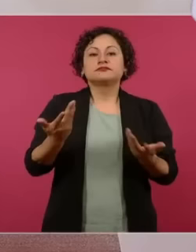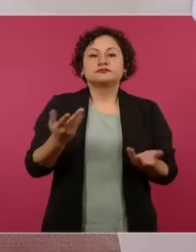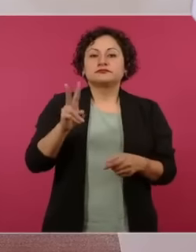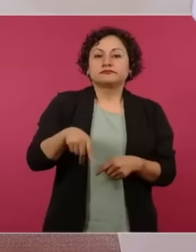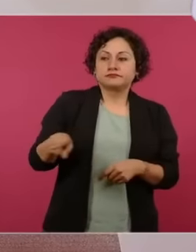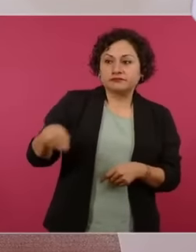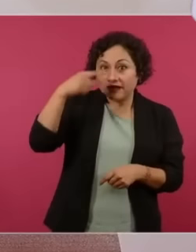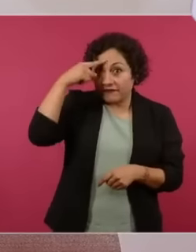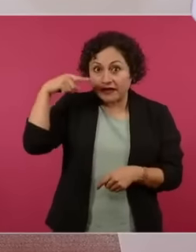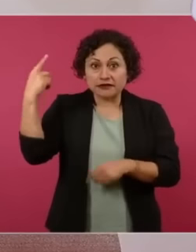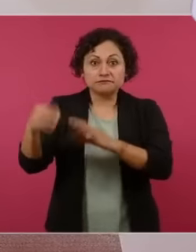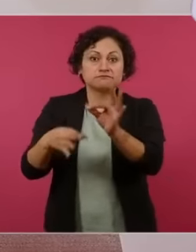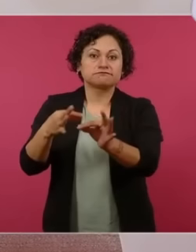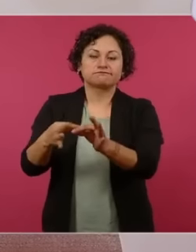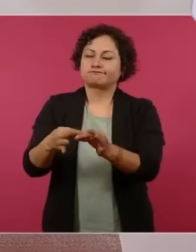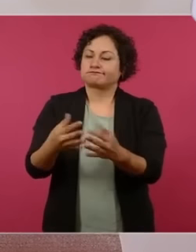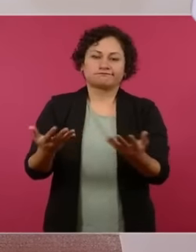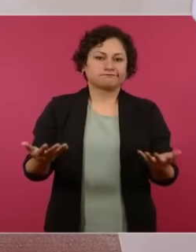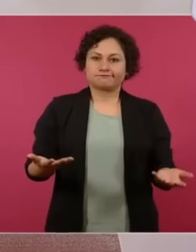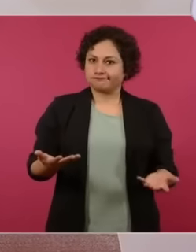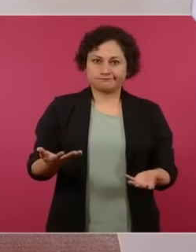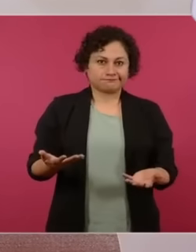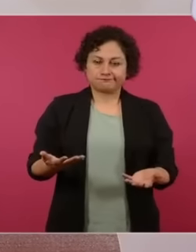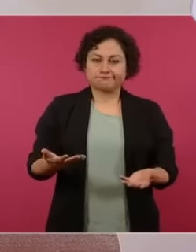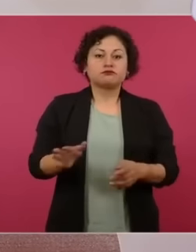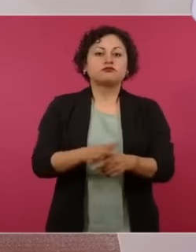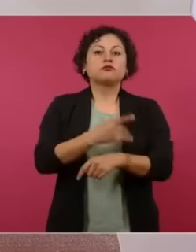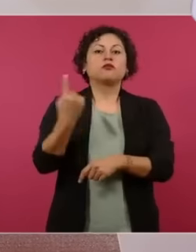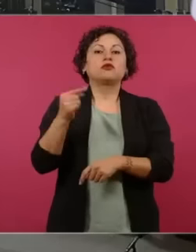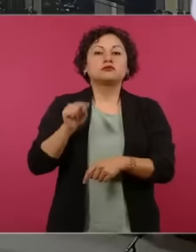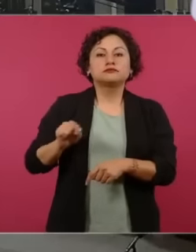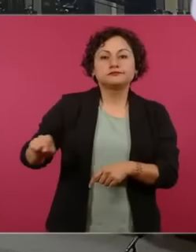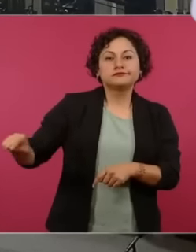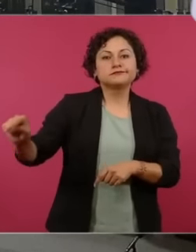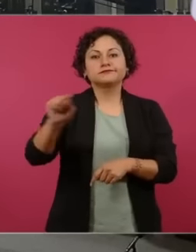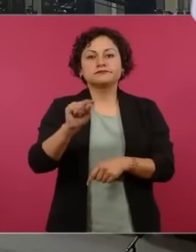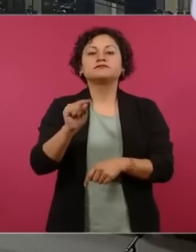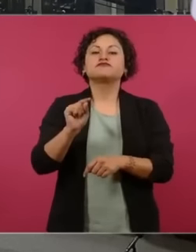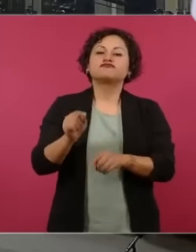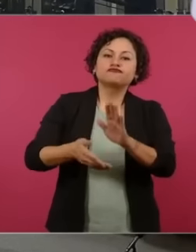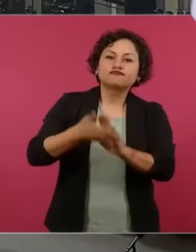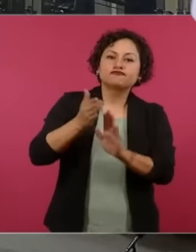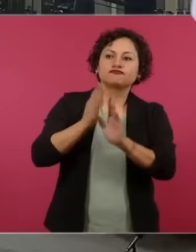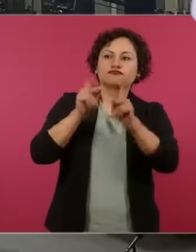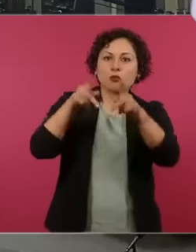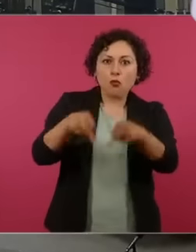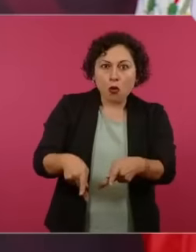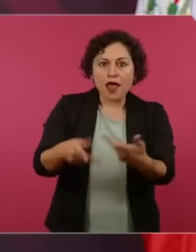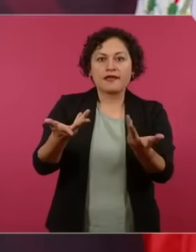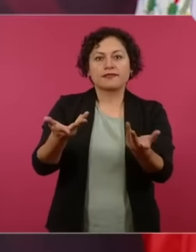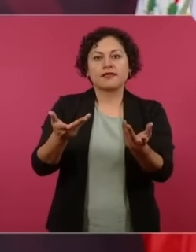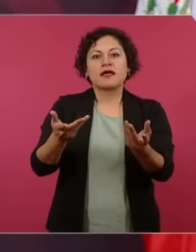a reflejarse los pagos después de las 6 de la tarde o por la madrugada y esto garantizará que el 100% de los beneficiarios